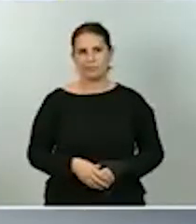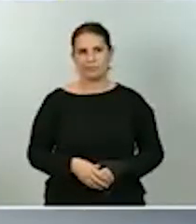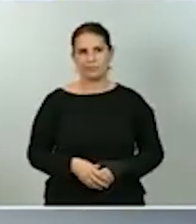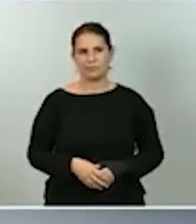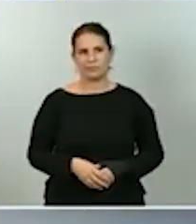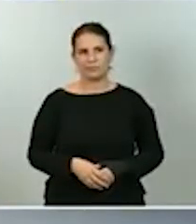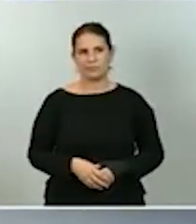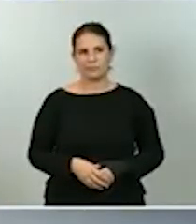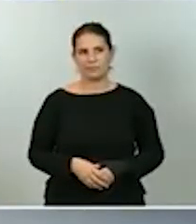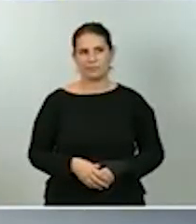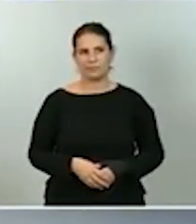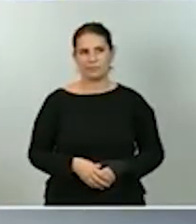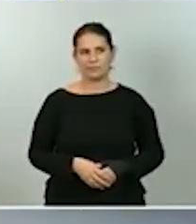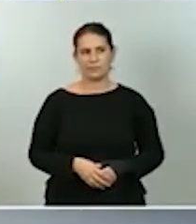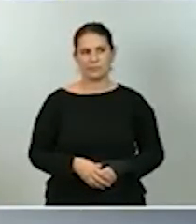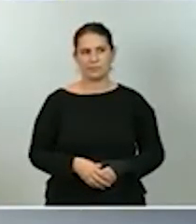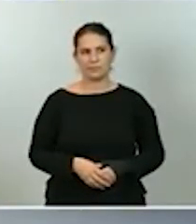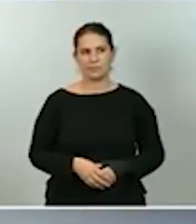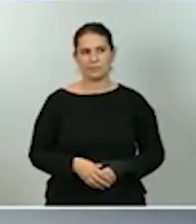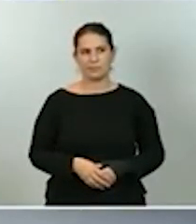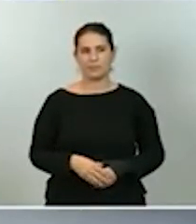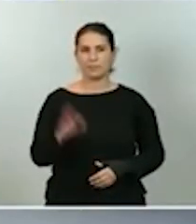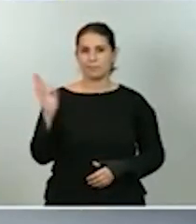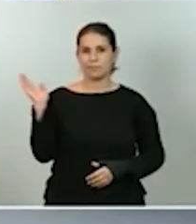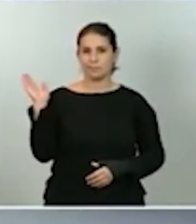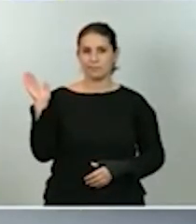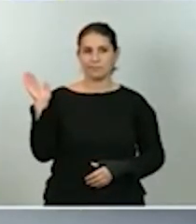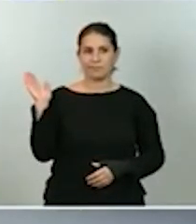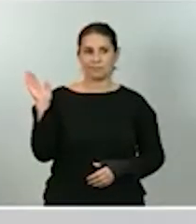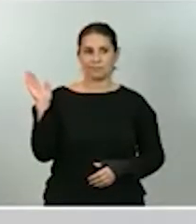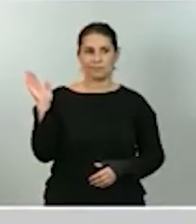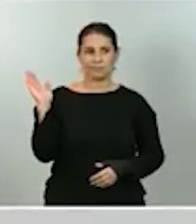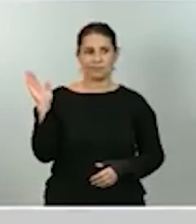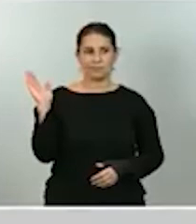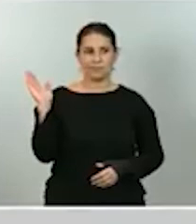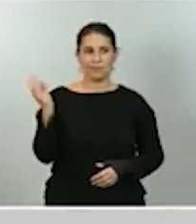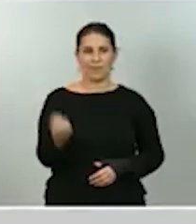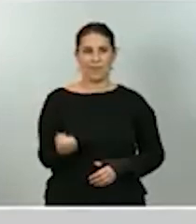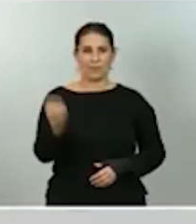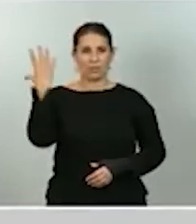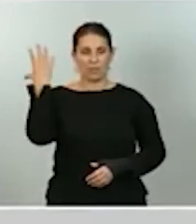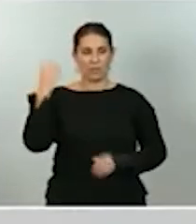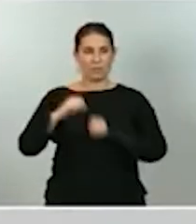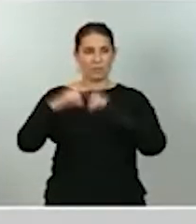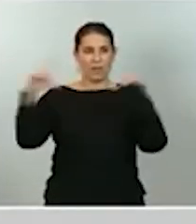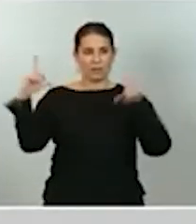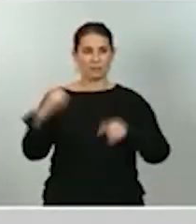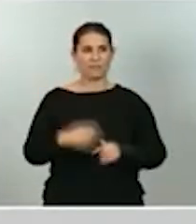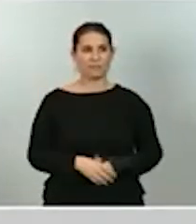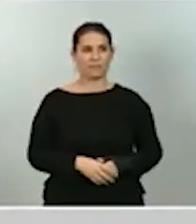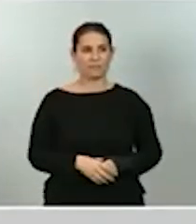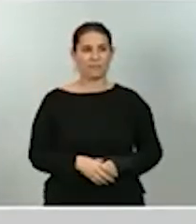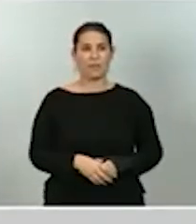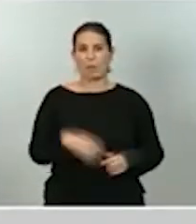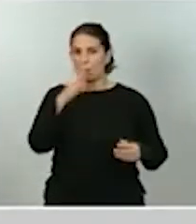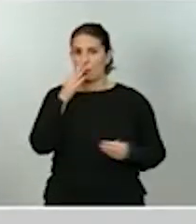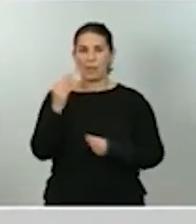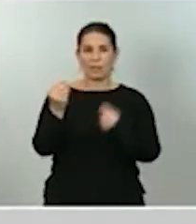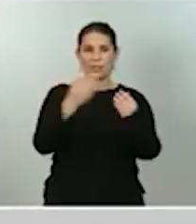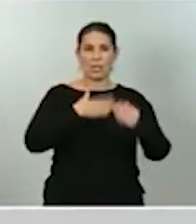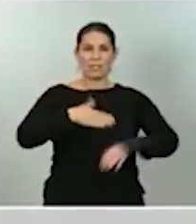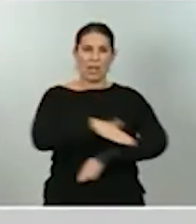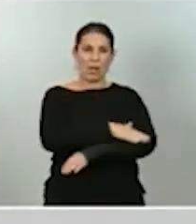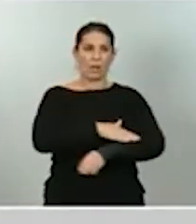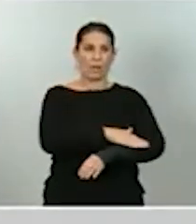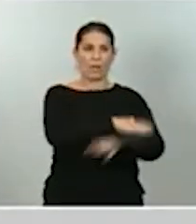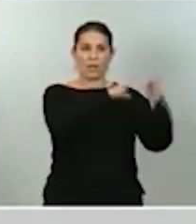gráfico, en la siguiente diapositiva, las previsiones del escenario inercial del Gobierno están alineadas con las